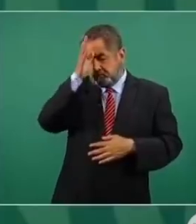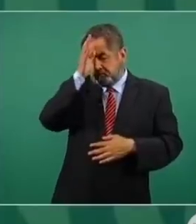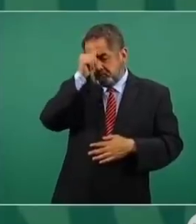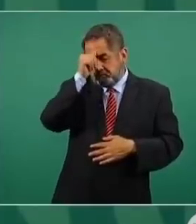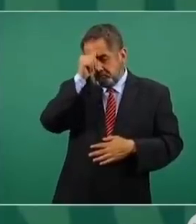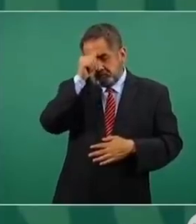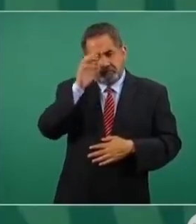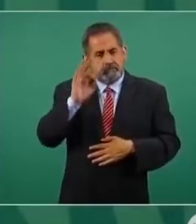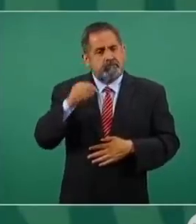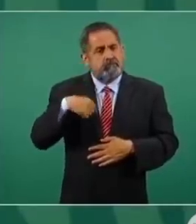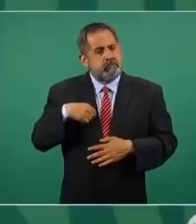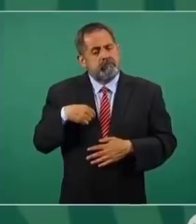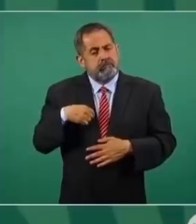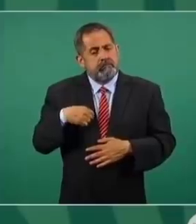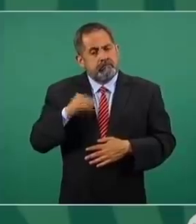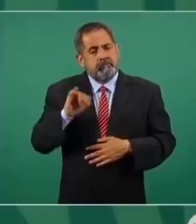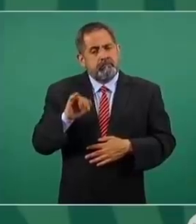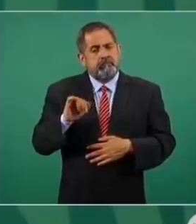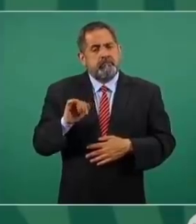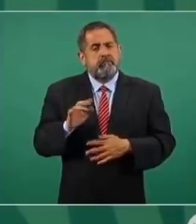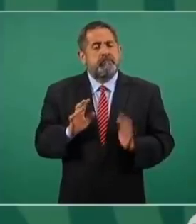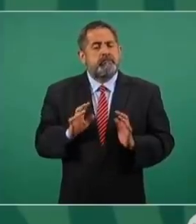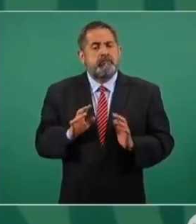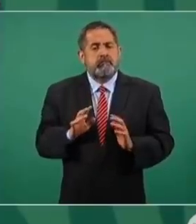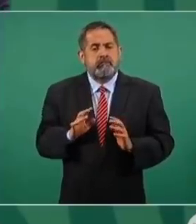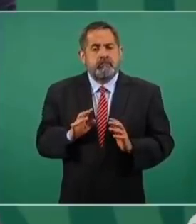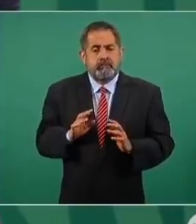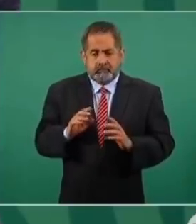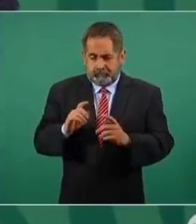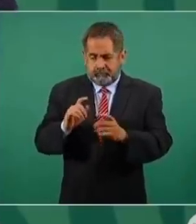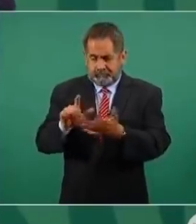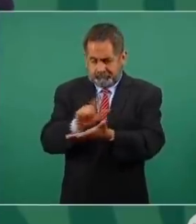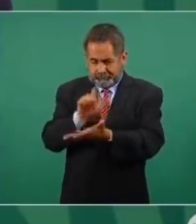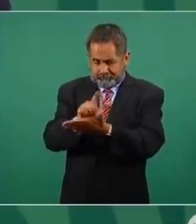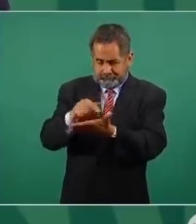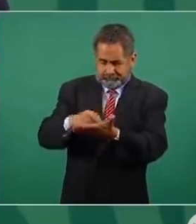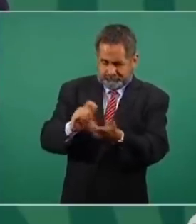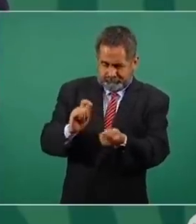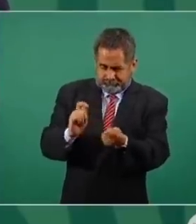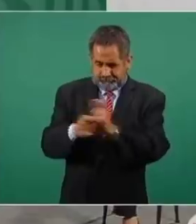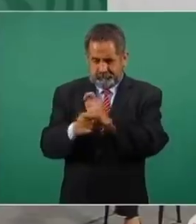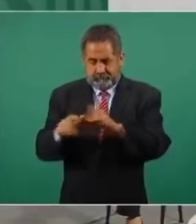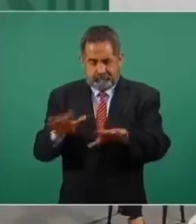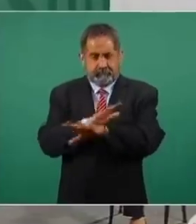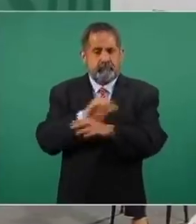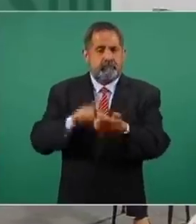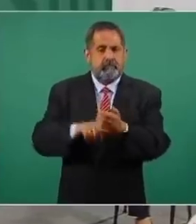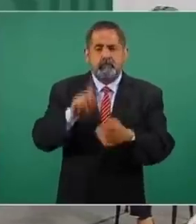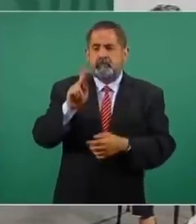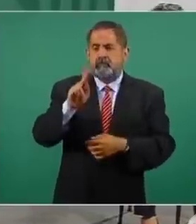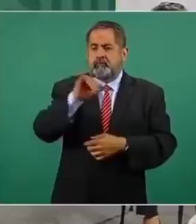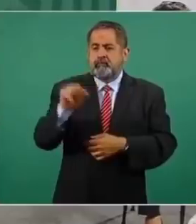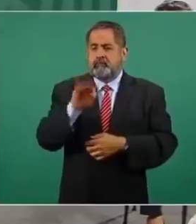en la reforma al Poder Judicial.